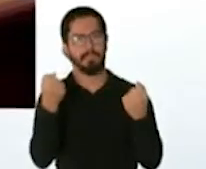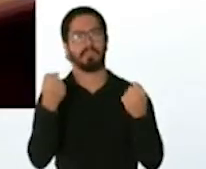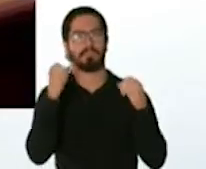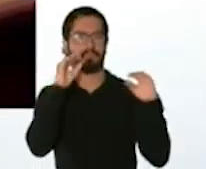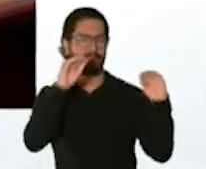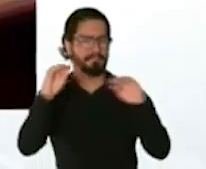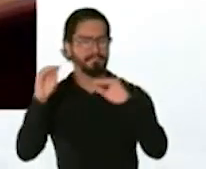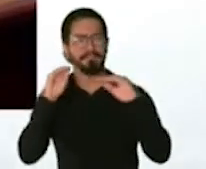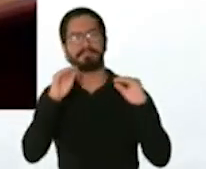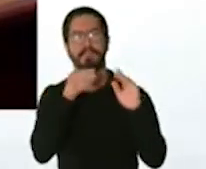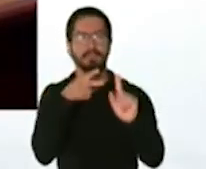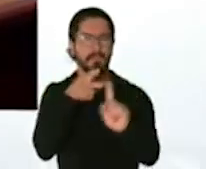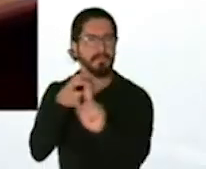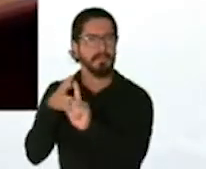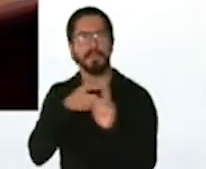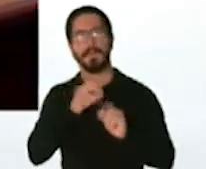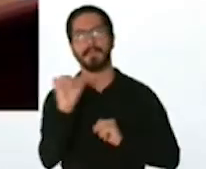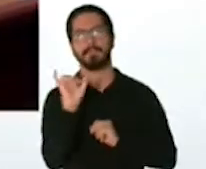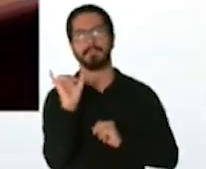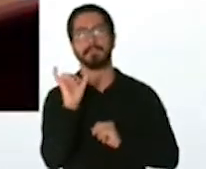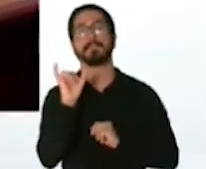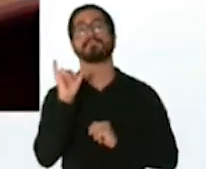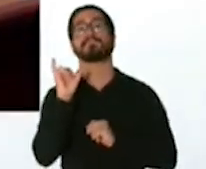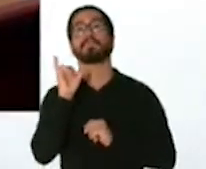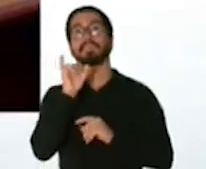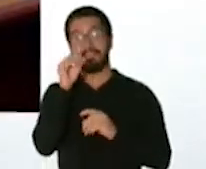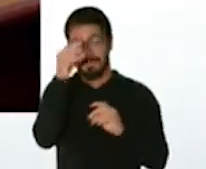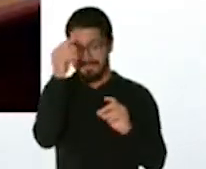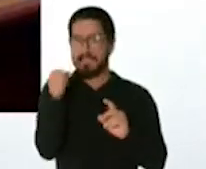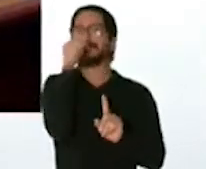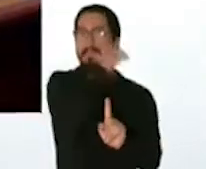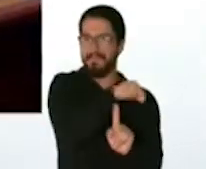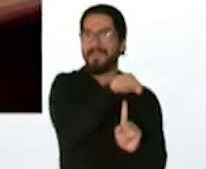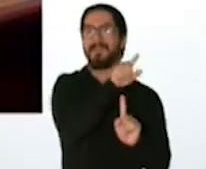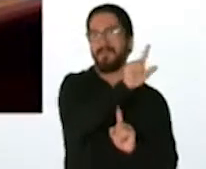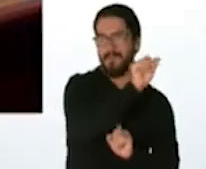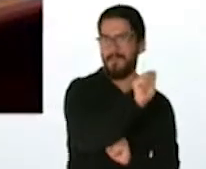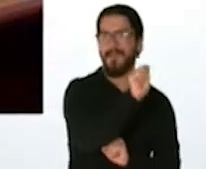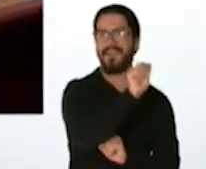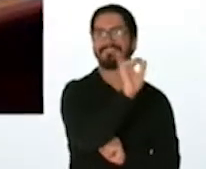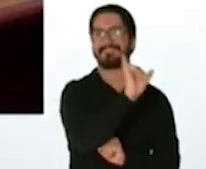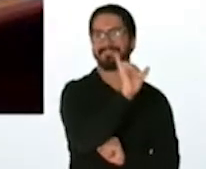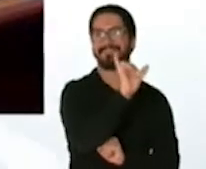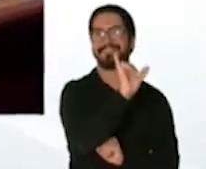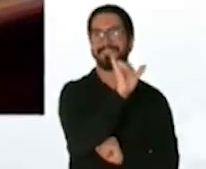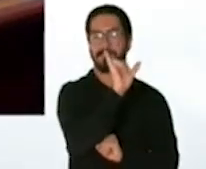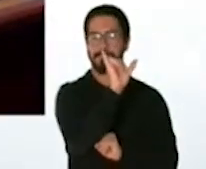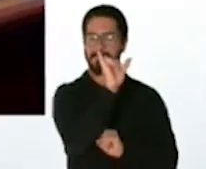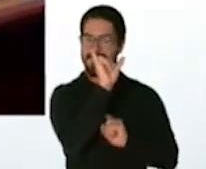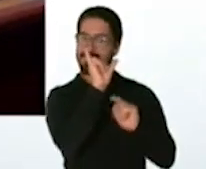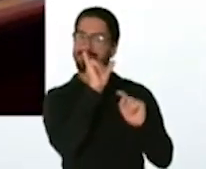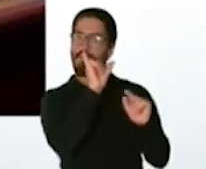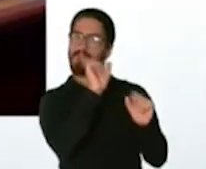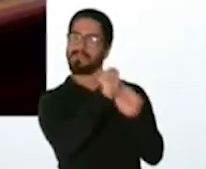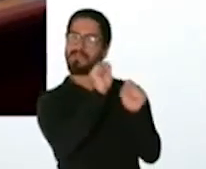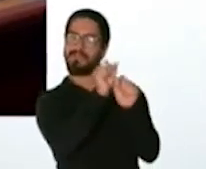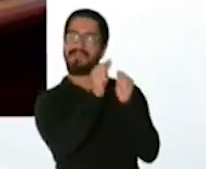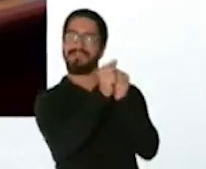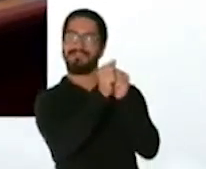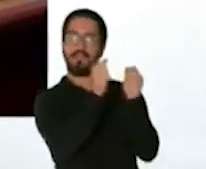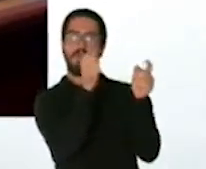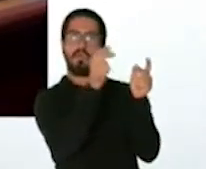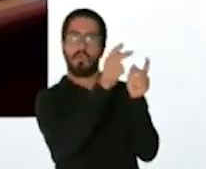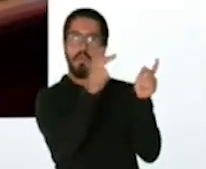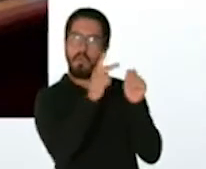a la población en la 1A también vamos a ir a varios asilos que nos asignaron al grupo que está